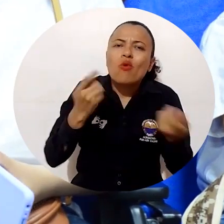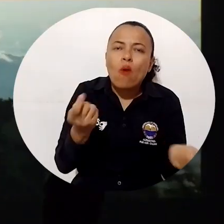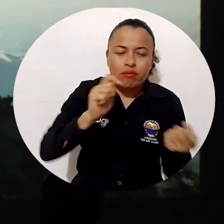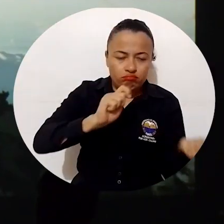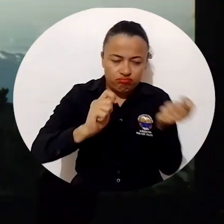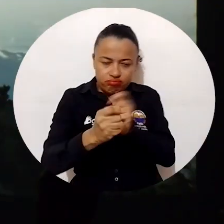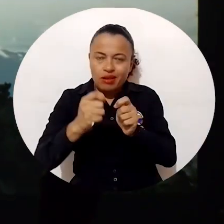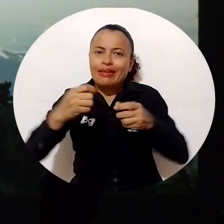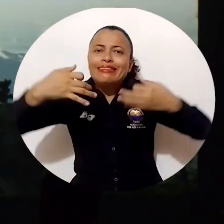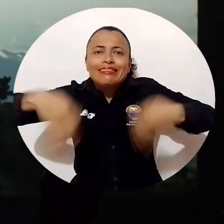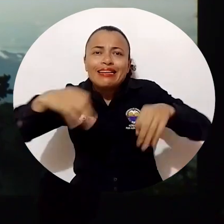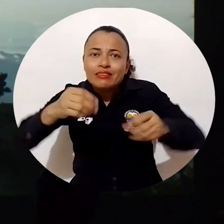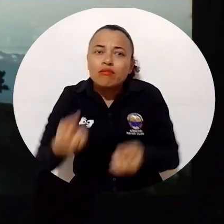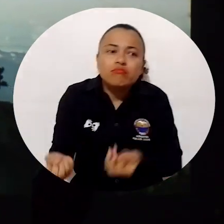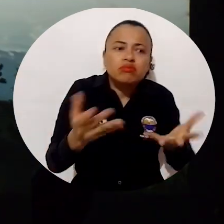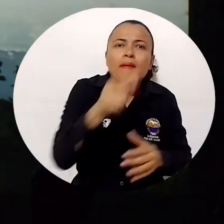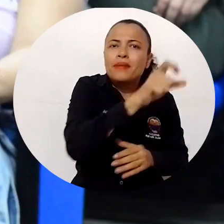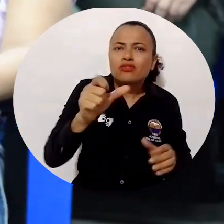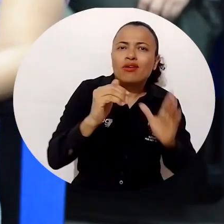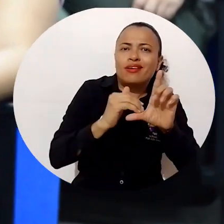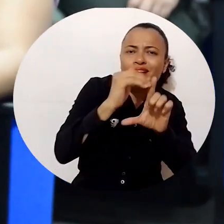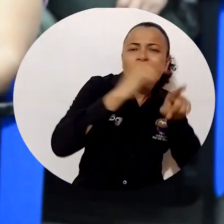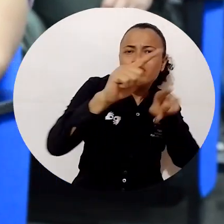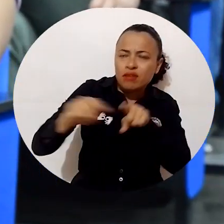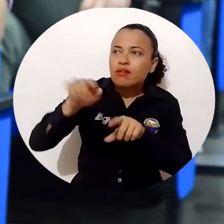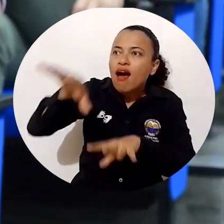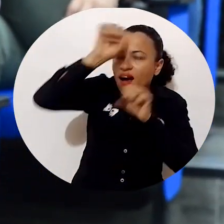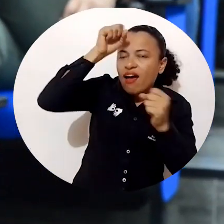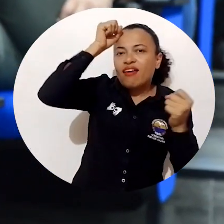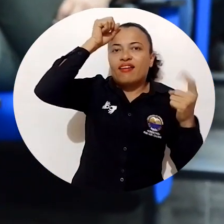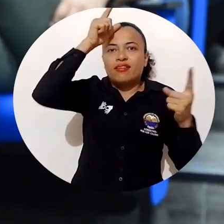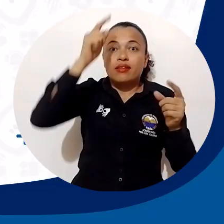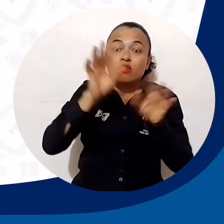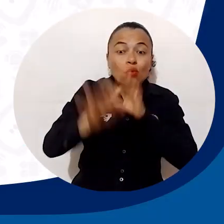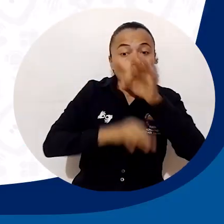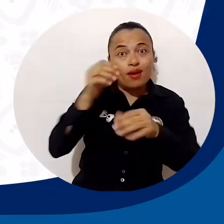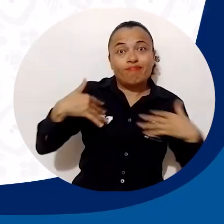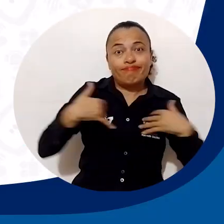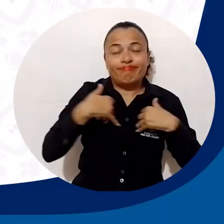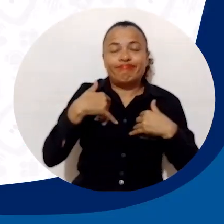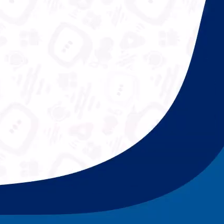las personas de todos los estratos puedan entender y puedan apoyar en la conservación de las especies. ¡Gracias!